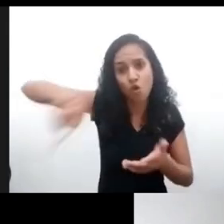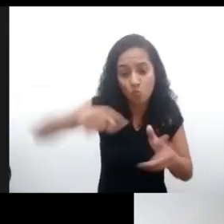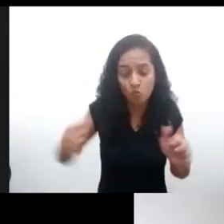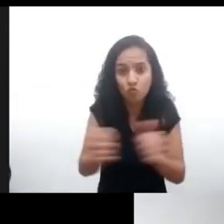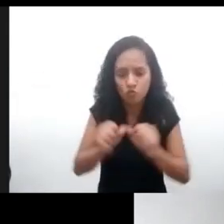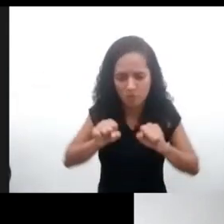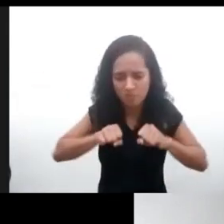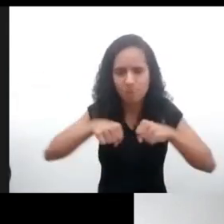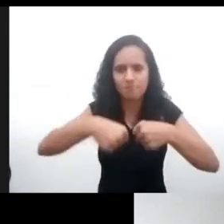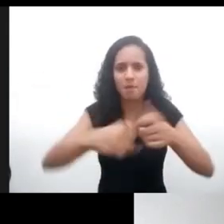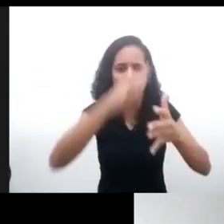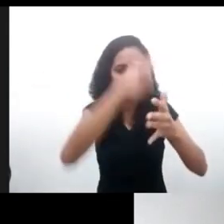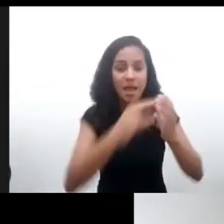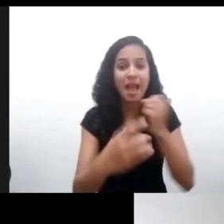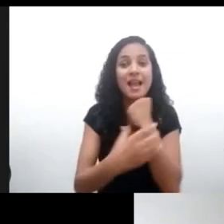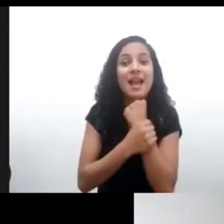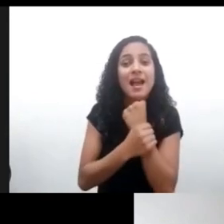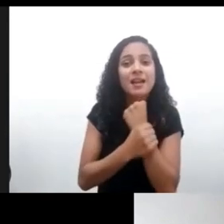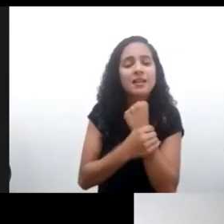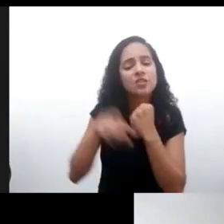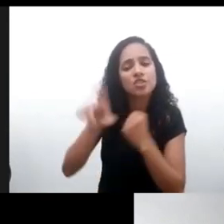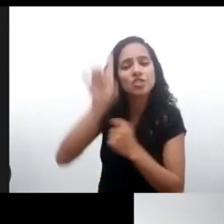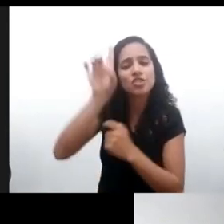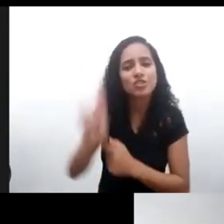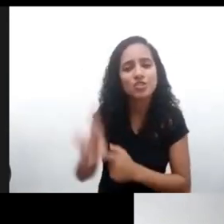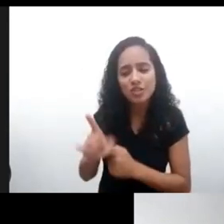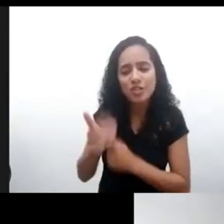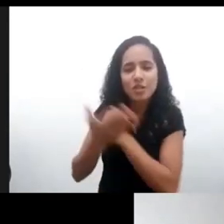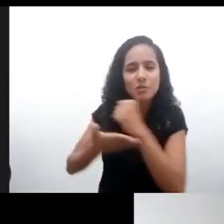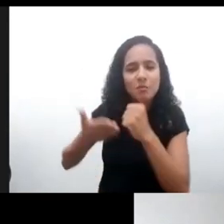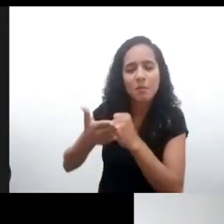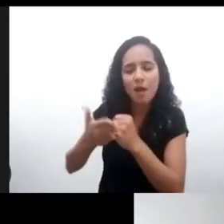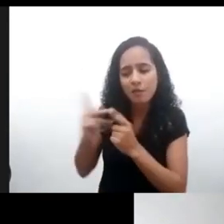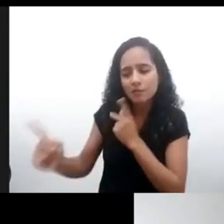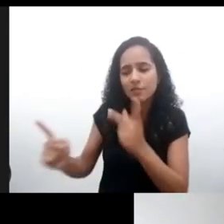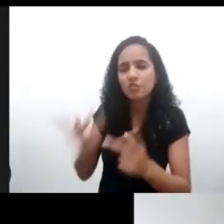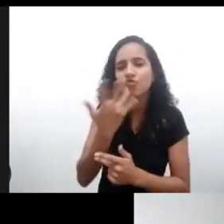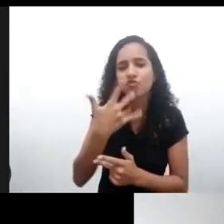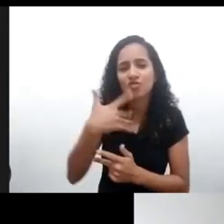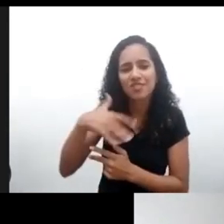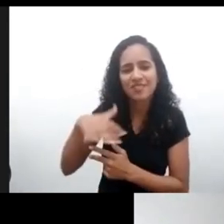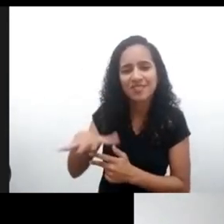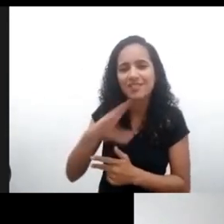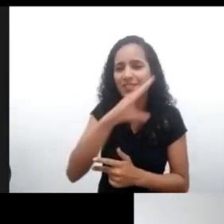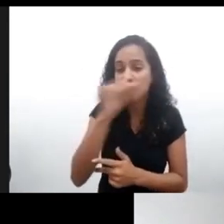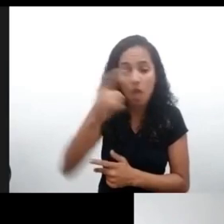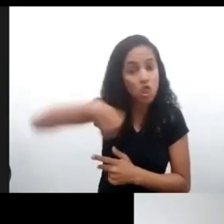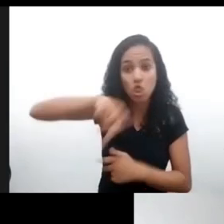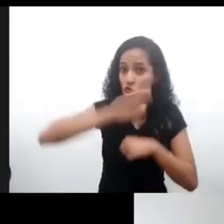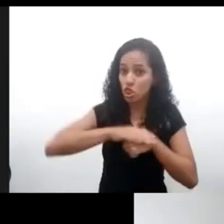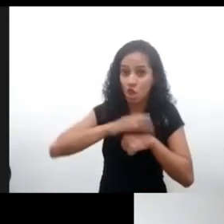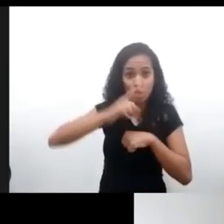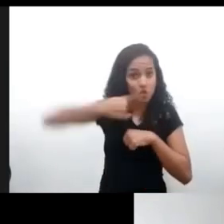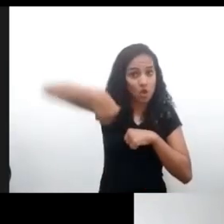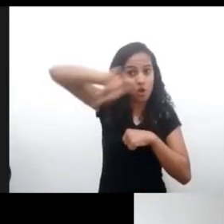esfuerzo conjunto de implementar, garantizar los derechos fundamentales de niños y adolescentes,